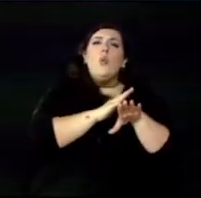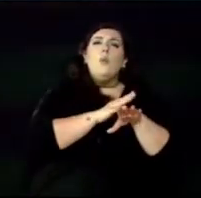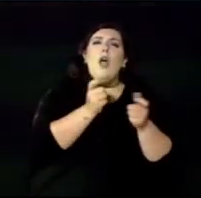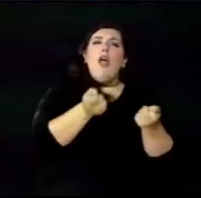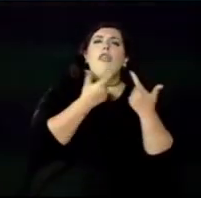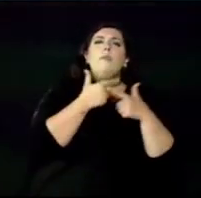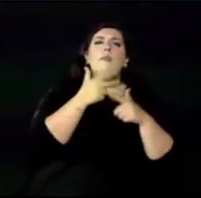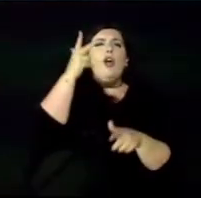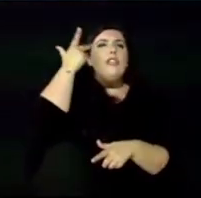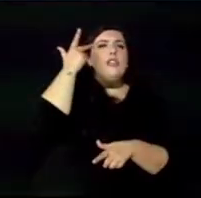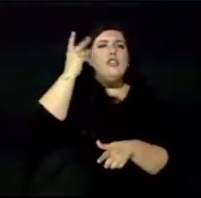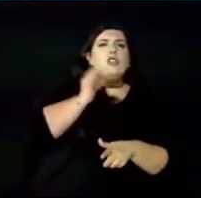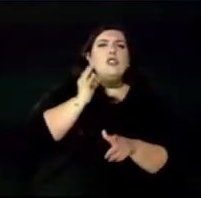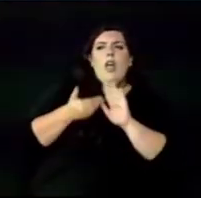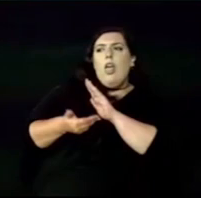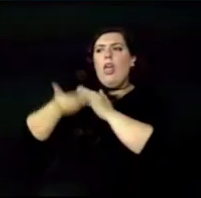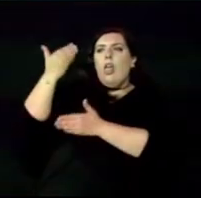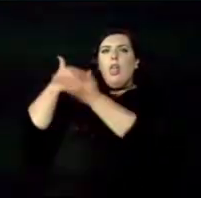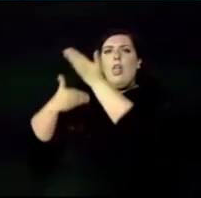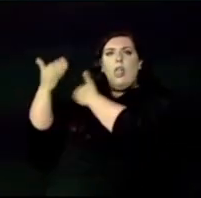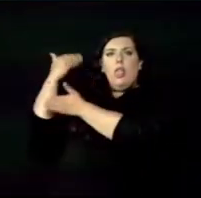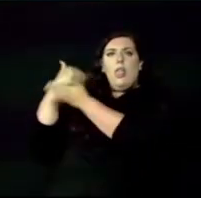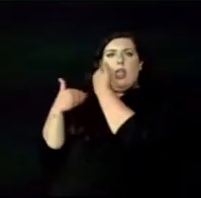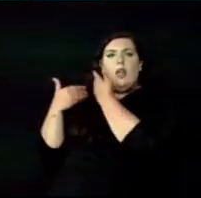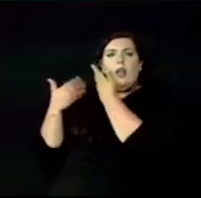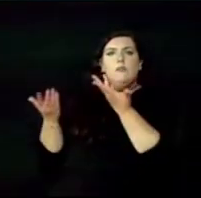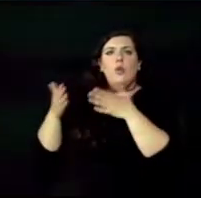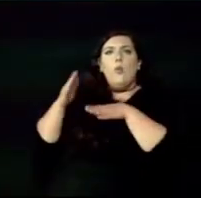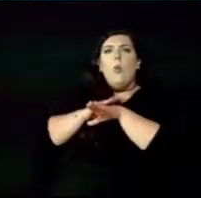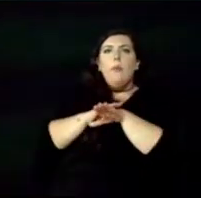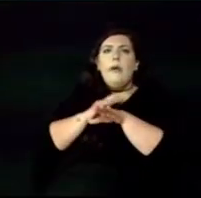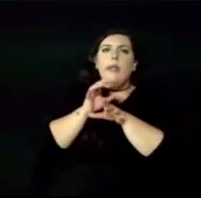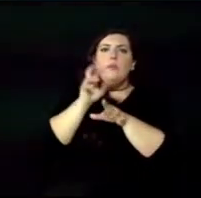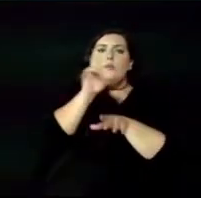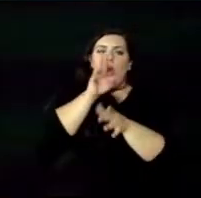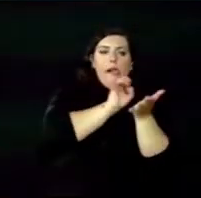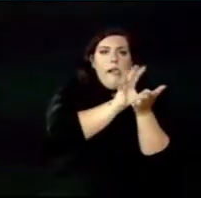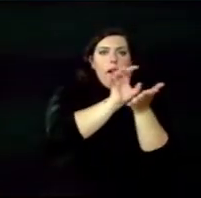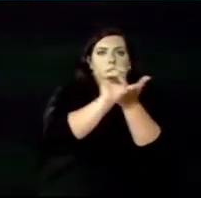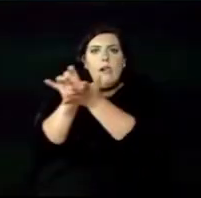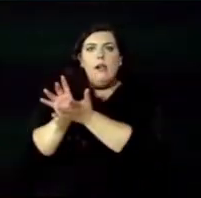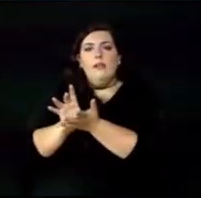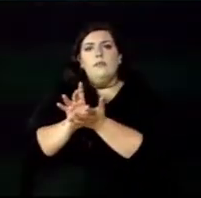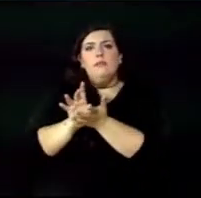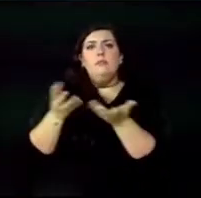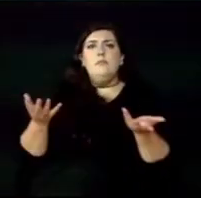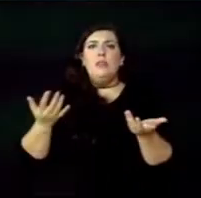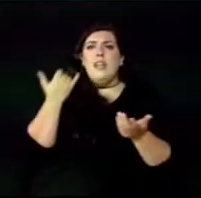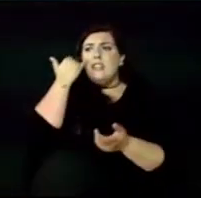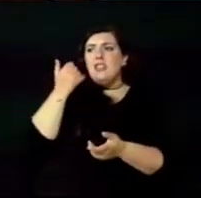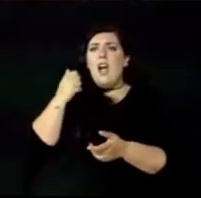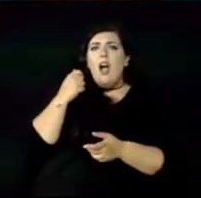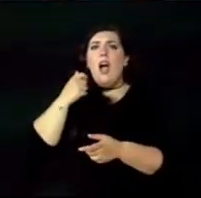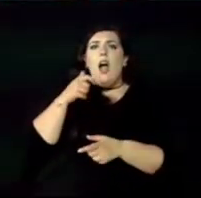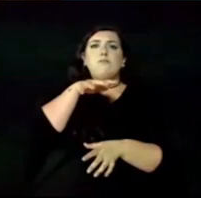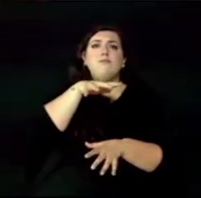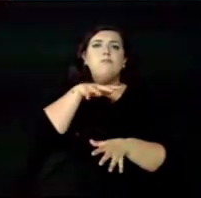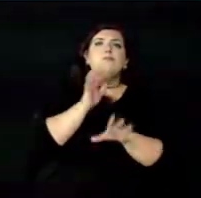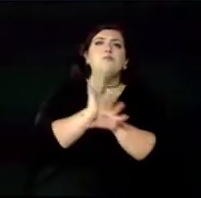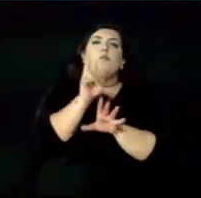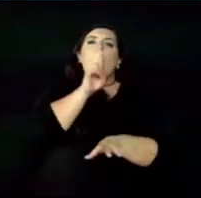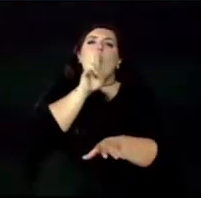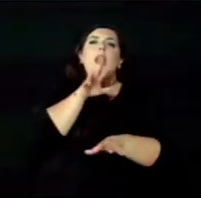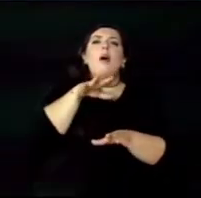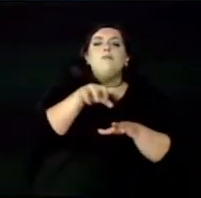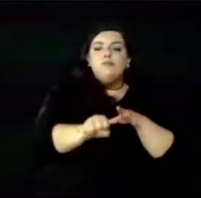materia de la participación laboral de las mujeres. Esto es terrible porque habíamos logrado algunos espacios ya, no